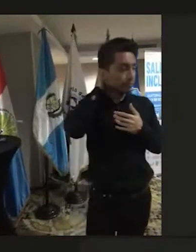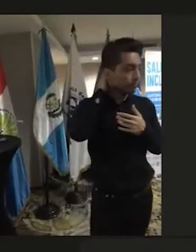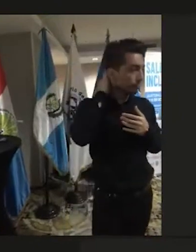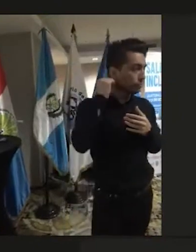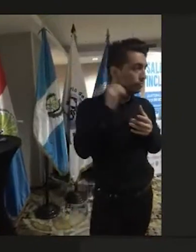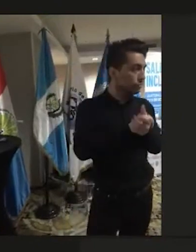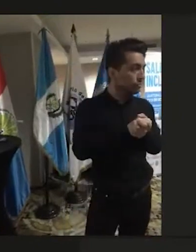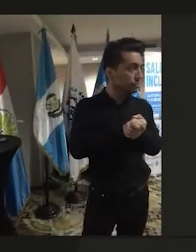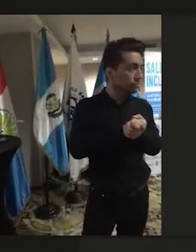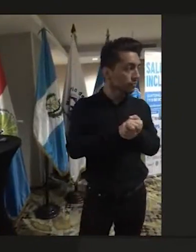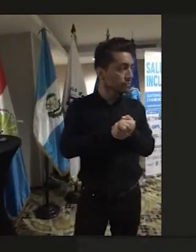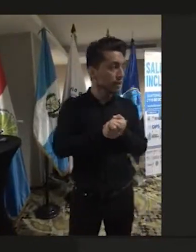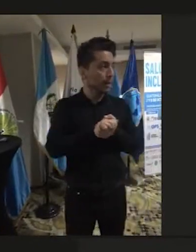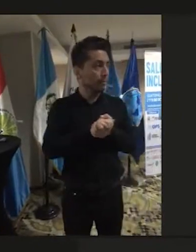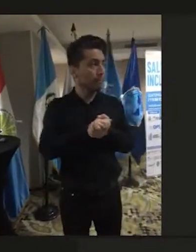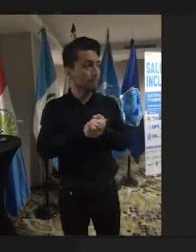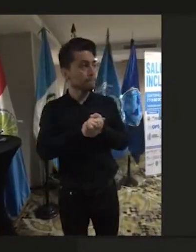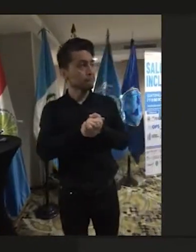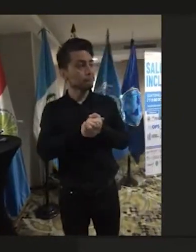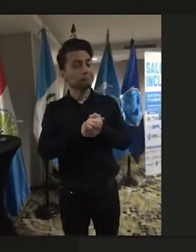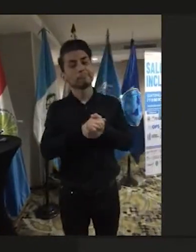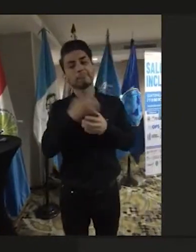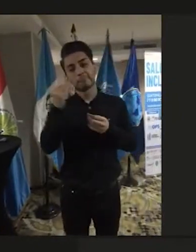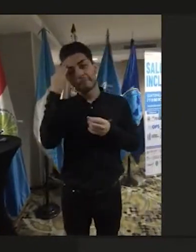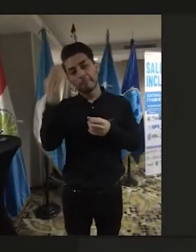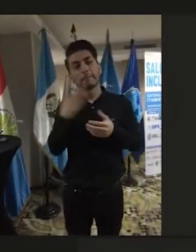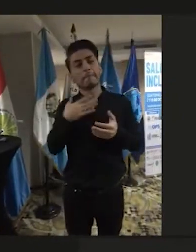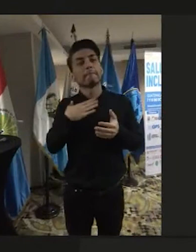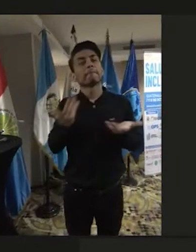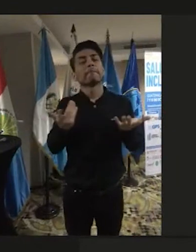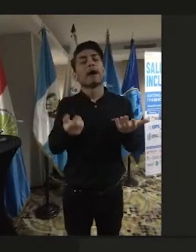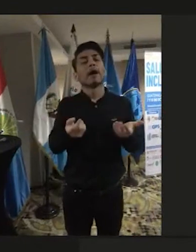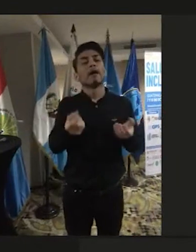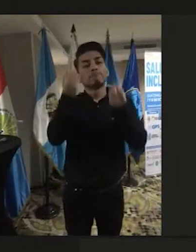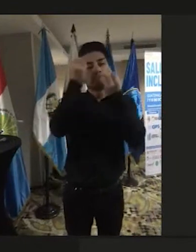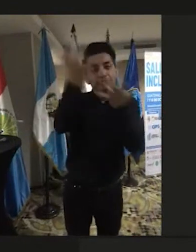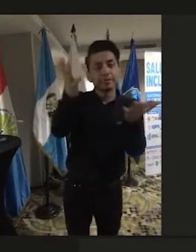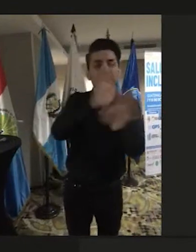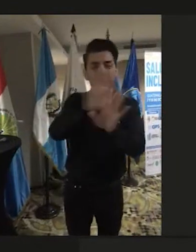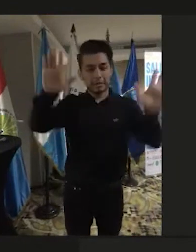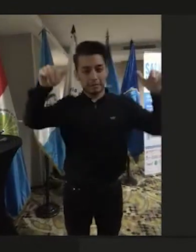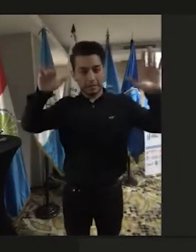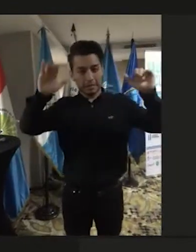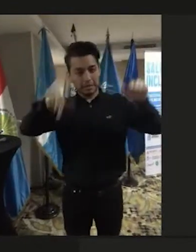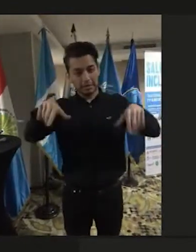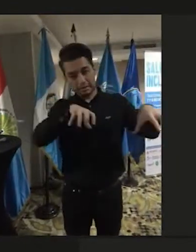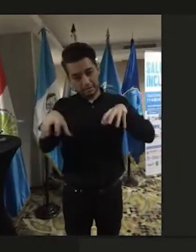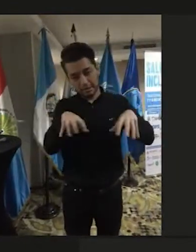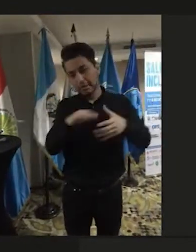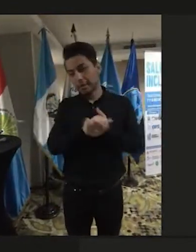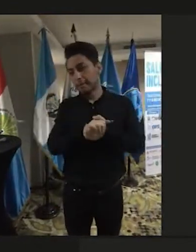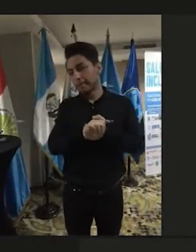para las palabras de cierre de esta importante actividad. lo voy a